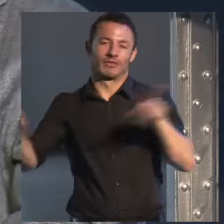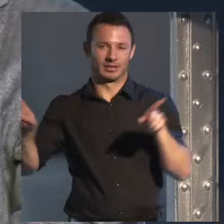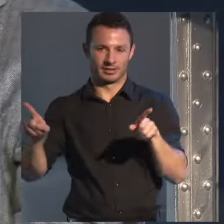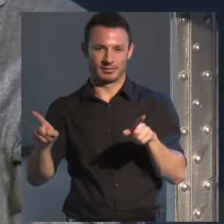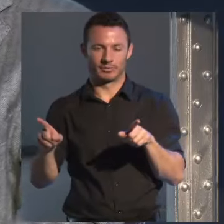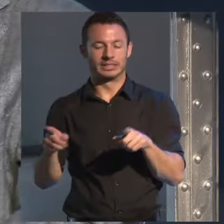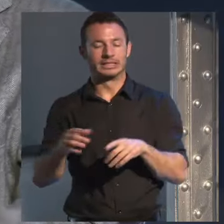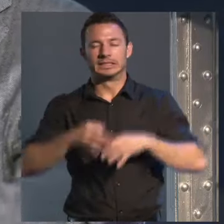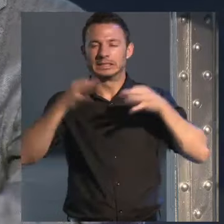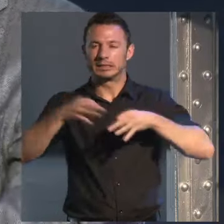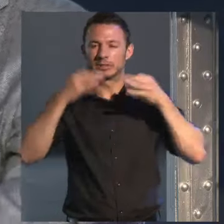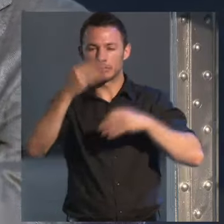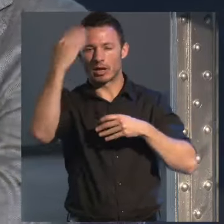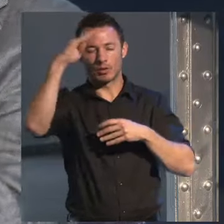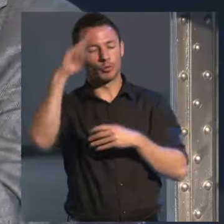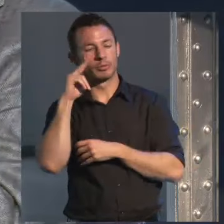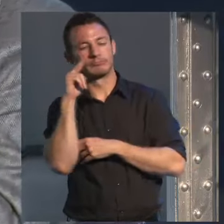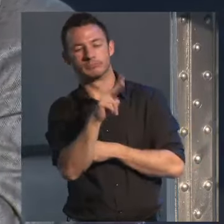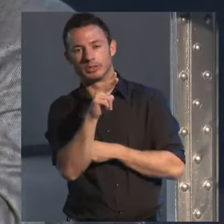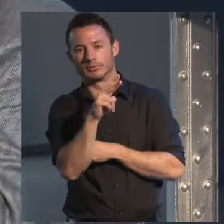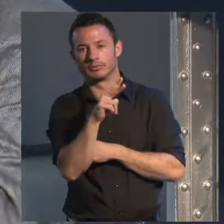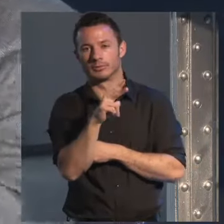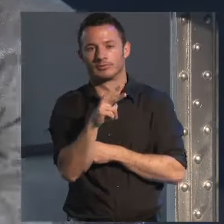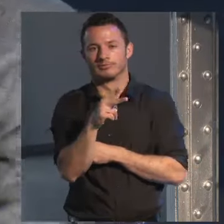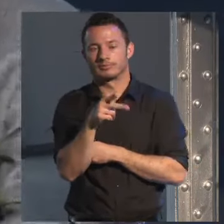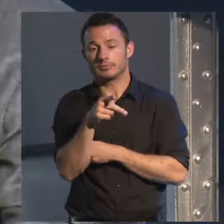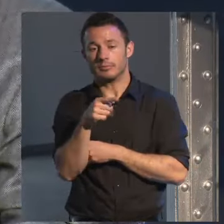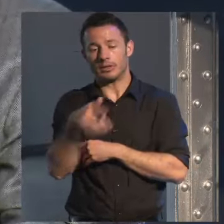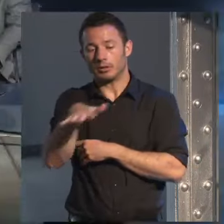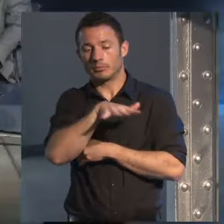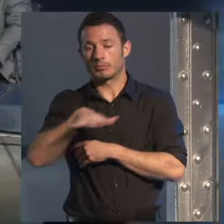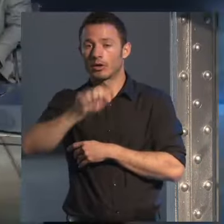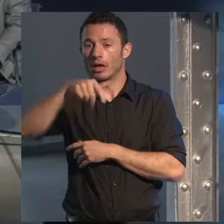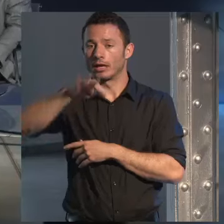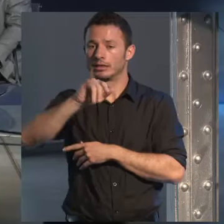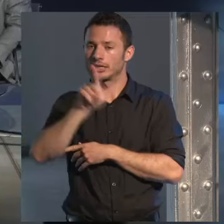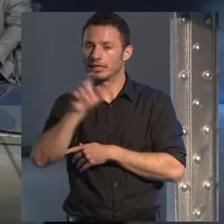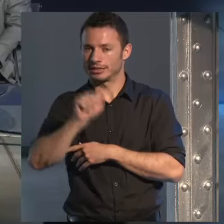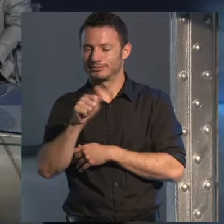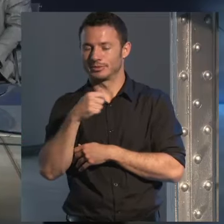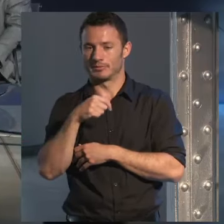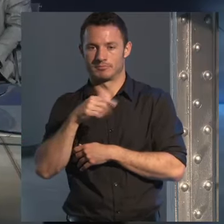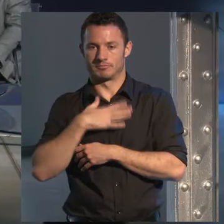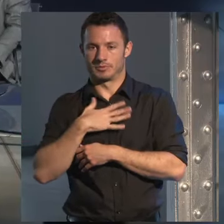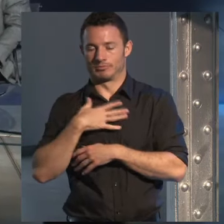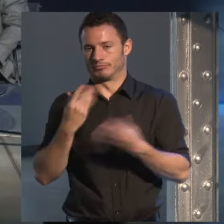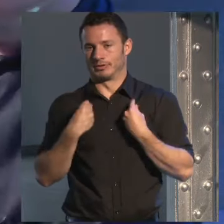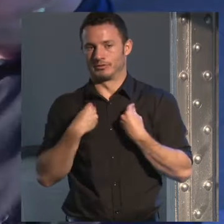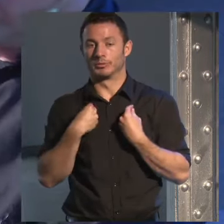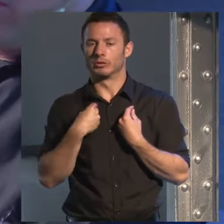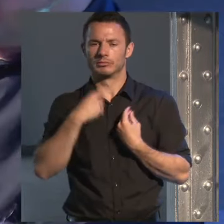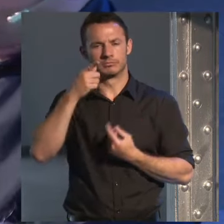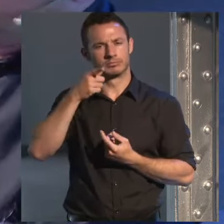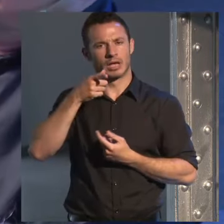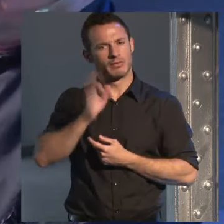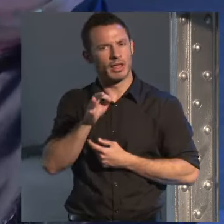mundo desde una esquina del barrio de Mantilla que es el barrio donde yo vivo en cualquier caso es verdad que tú tienes una relación muy intensa con España por